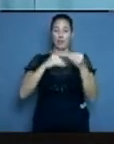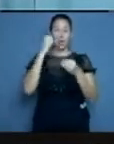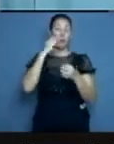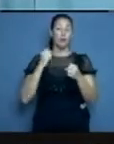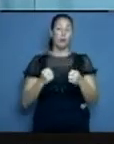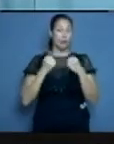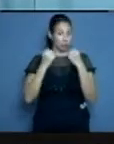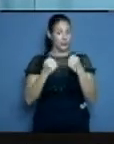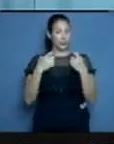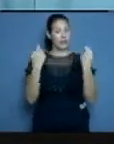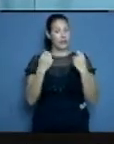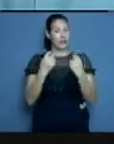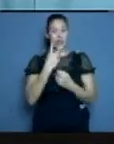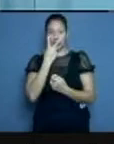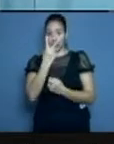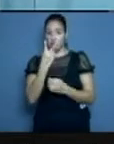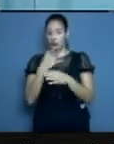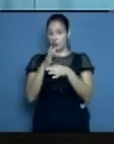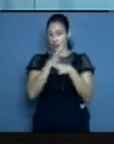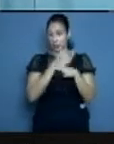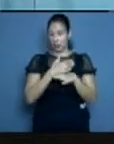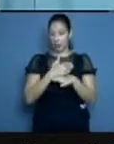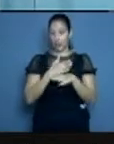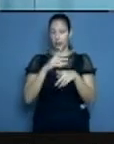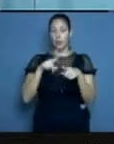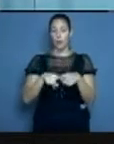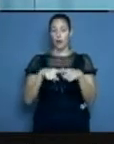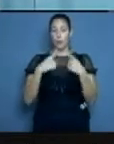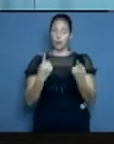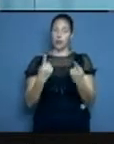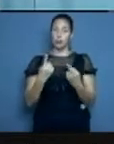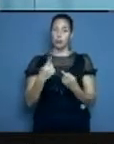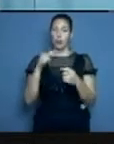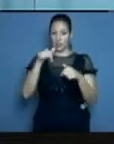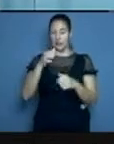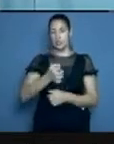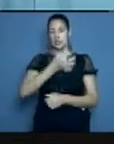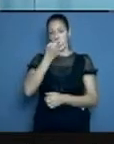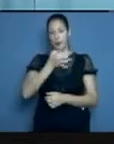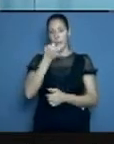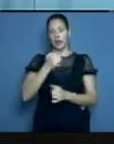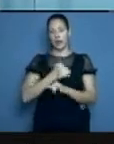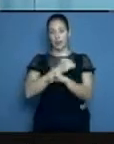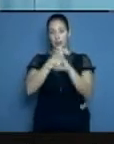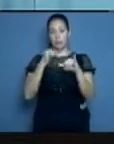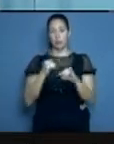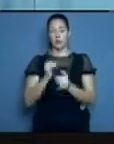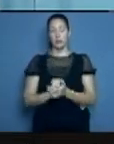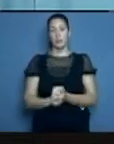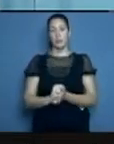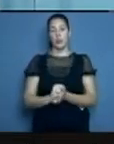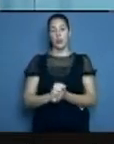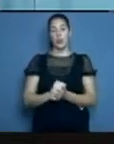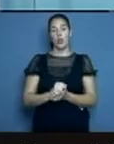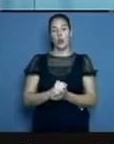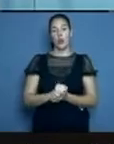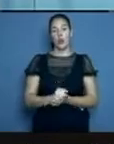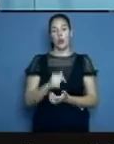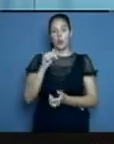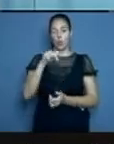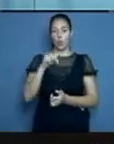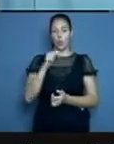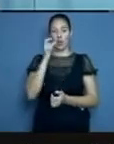protocolos y medidas que tengan que ver precisamente con cada una de estas características. Vamos a dialogar con el